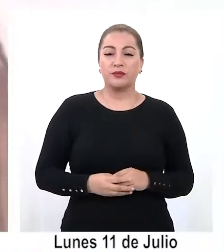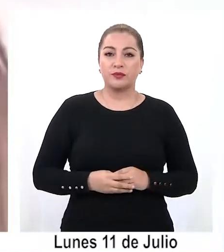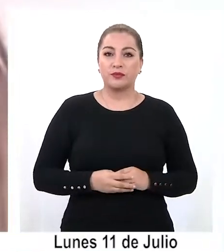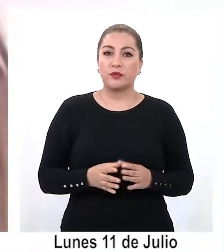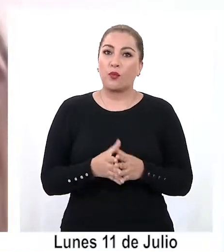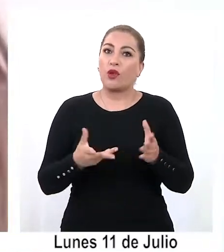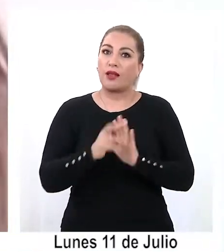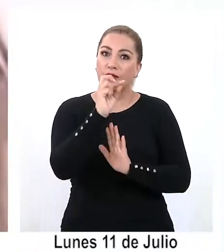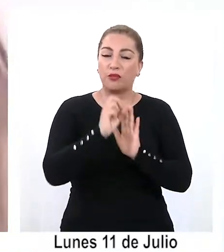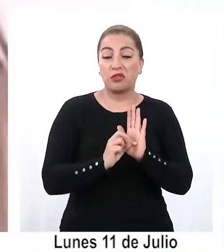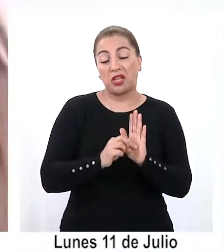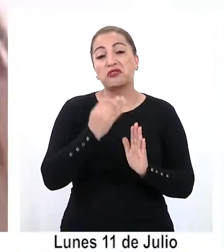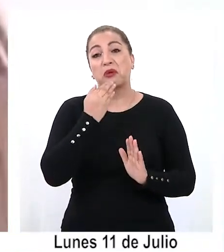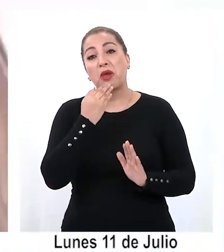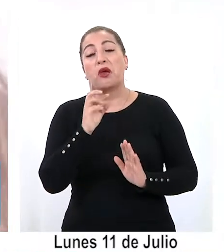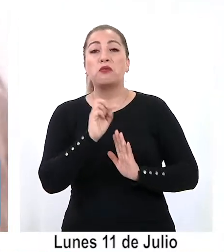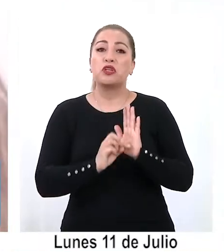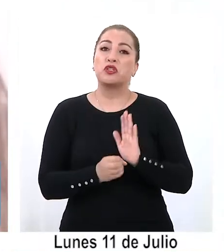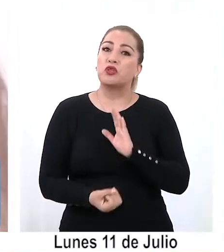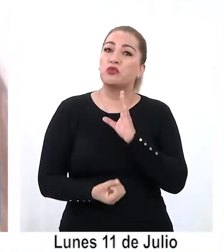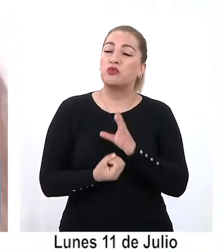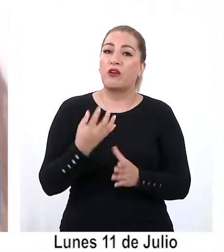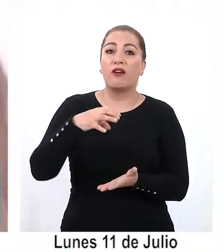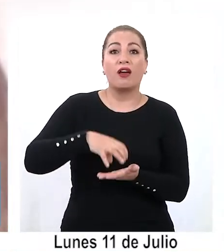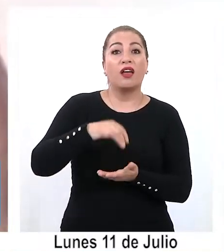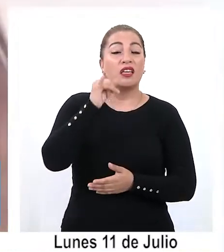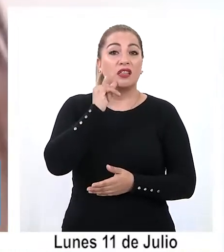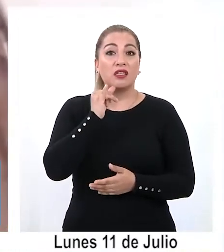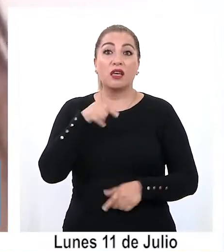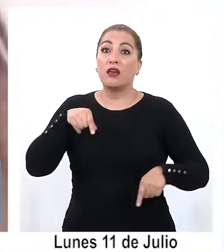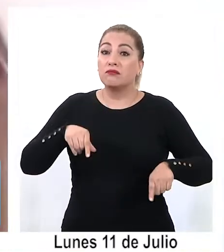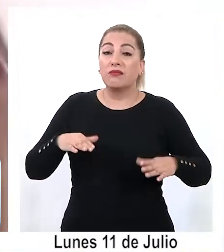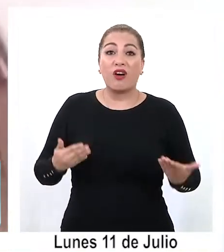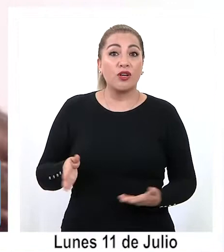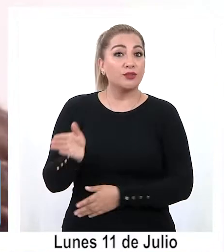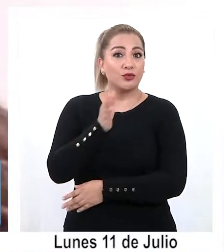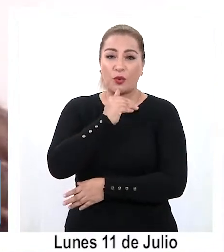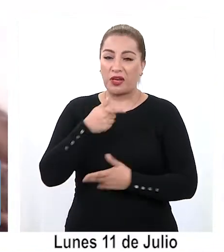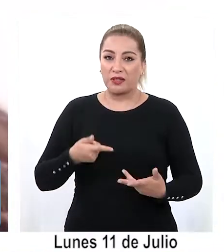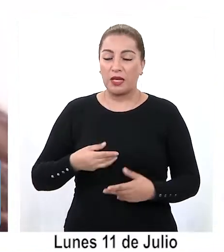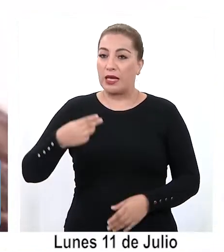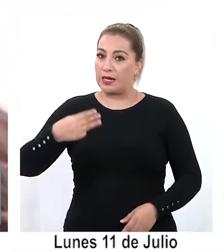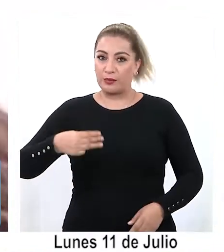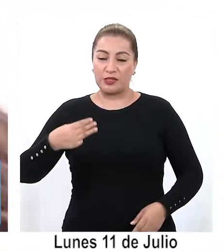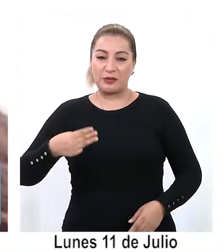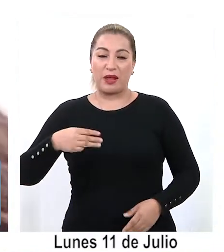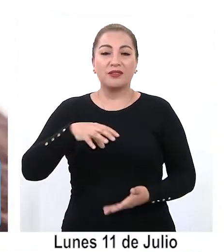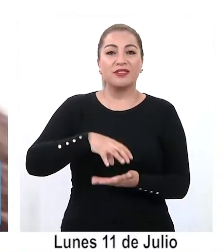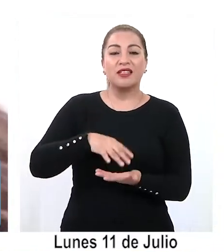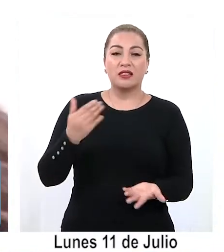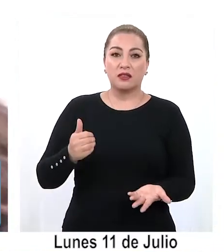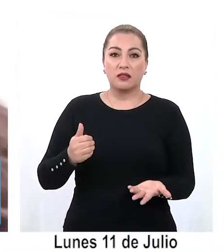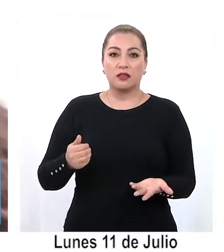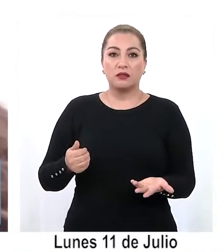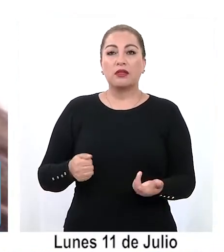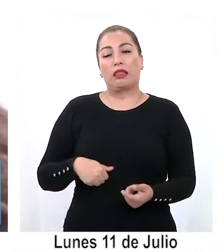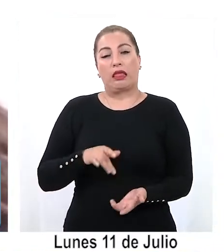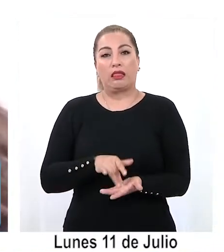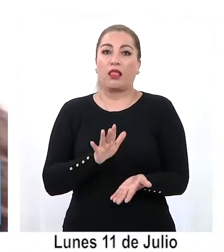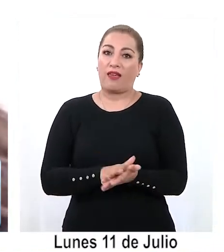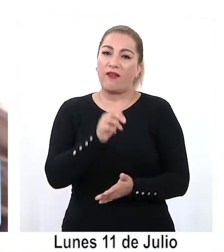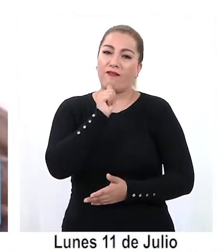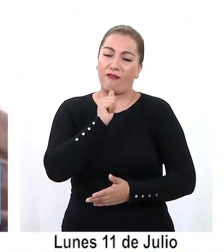Grandes proyectos o proyectos emblemáticos en la región, nuevos, en este momento nosotros no tenemos. Los municipios de la región están bastante al debe